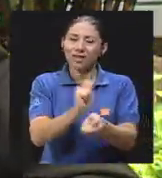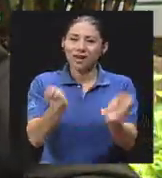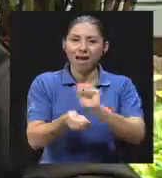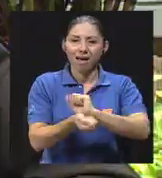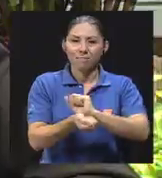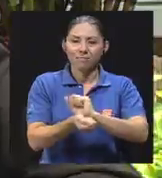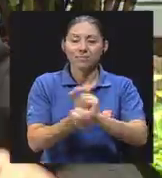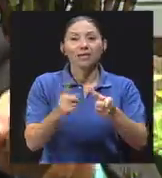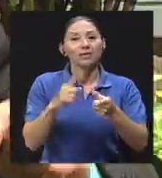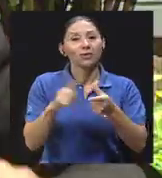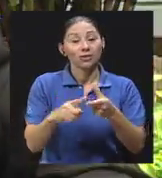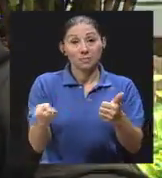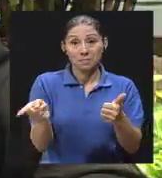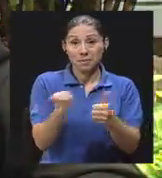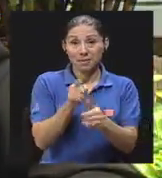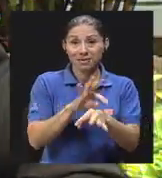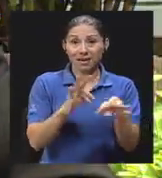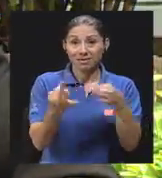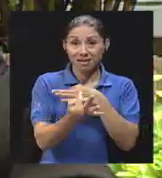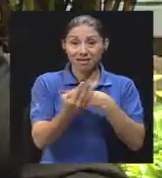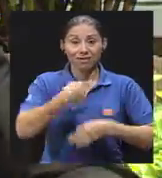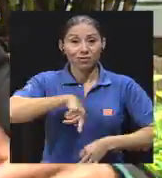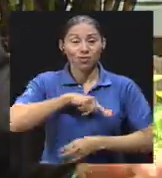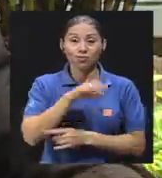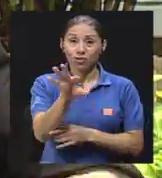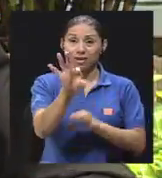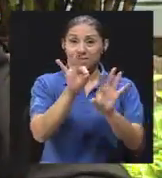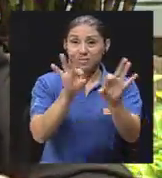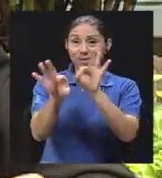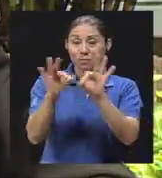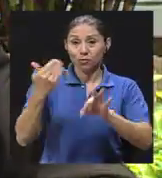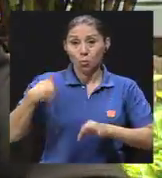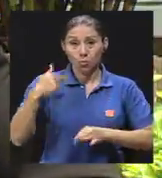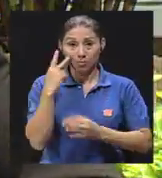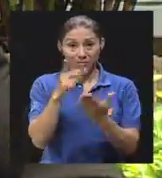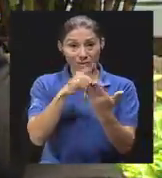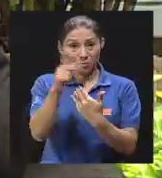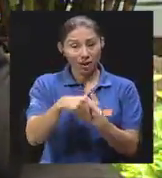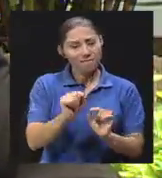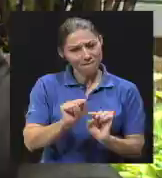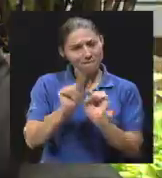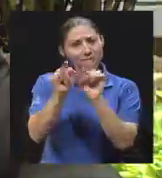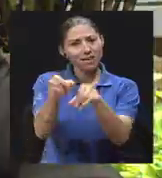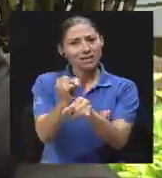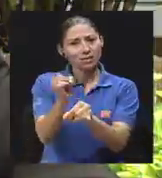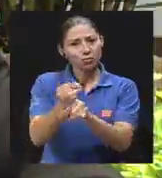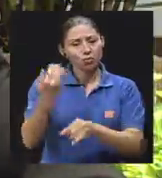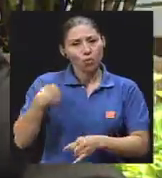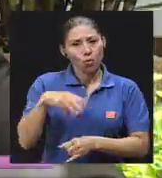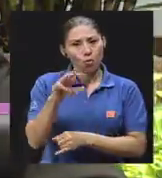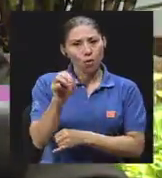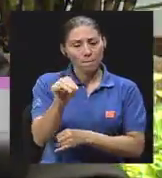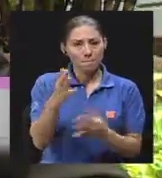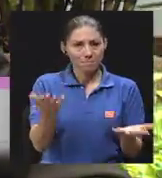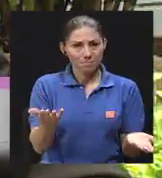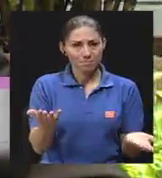más cambios, entonces es el primer taller, y los invitamos a los hombres que ven el programa, que vayan al Instituto Güem,